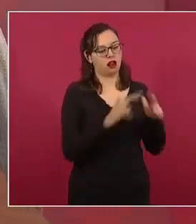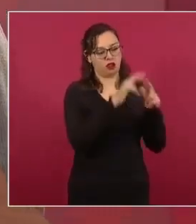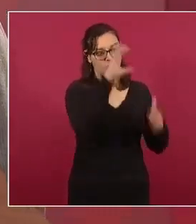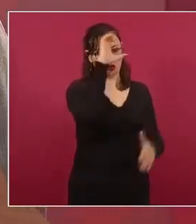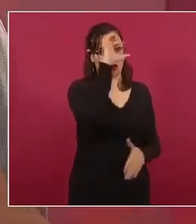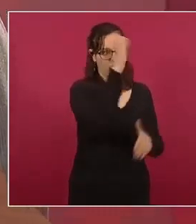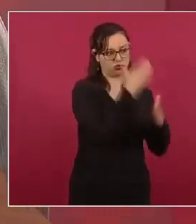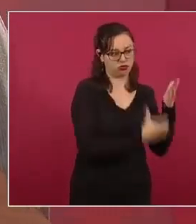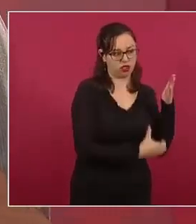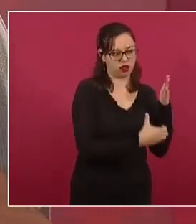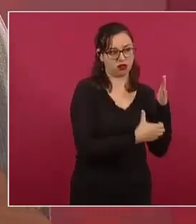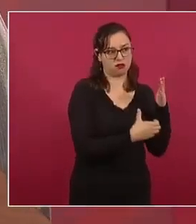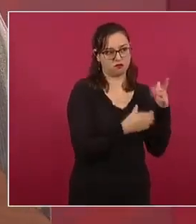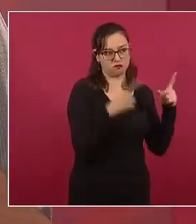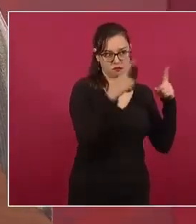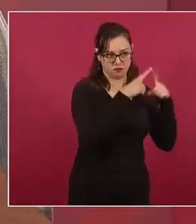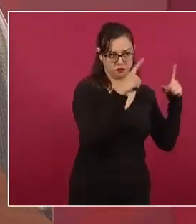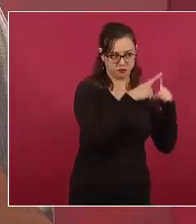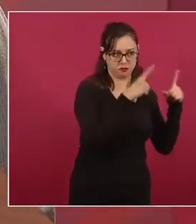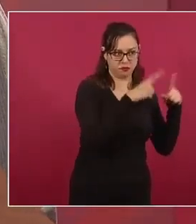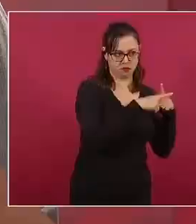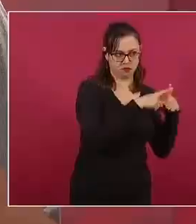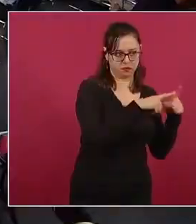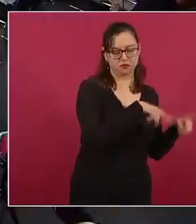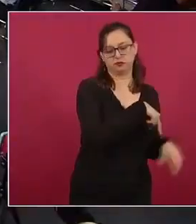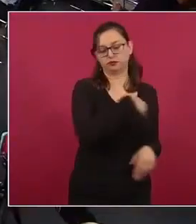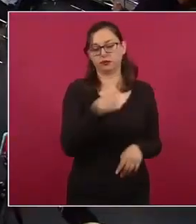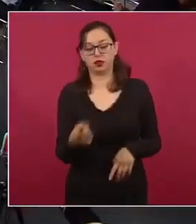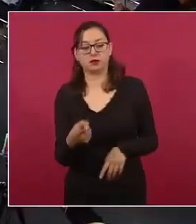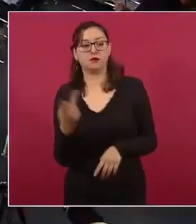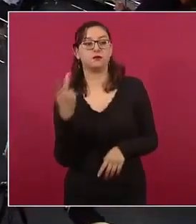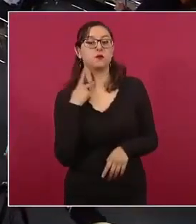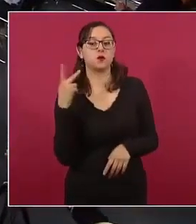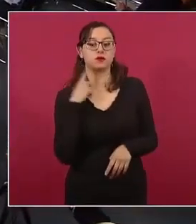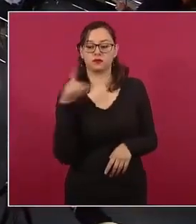porque a Dios lo que es de Dios y al César lo que es del César,